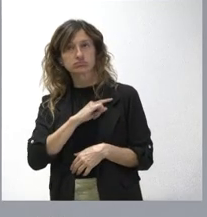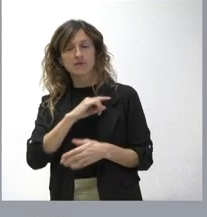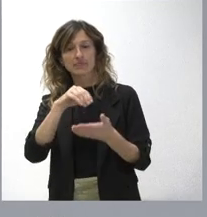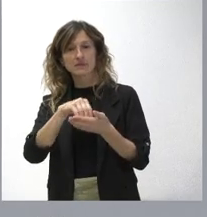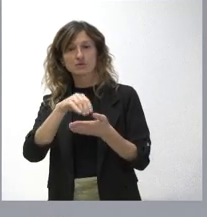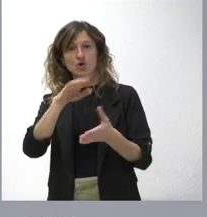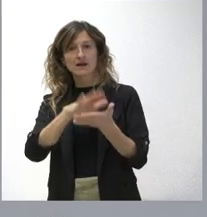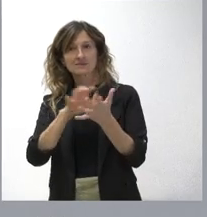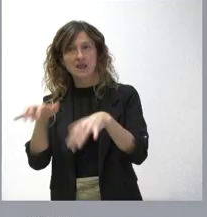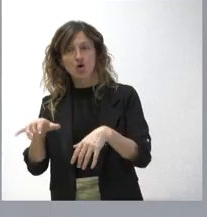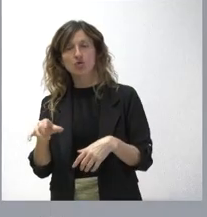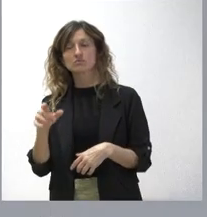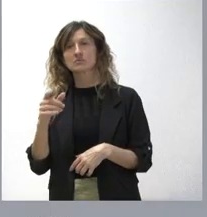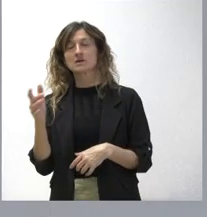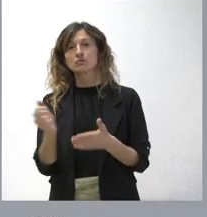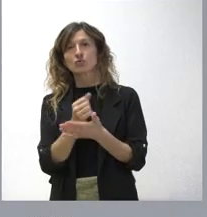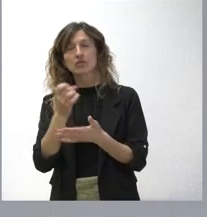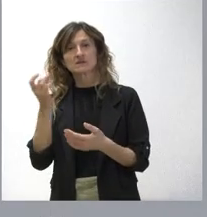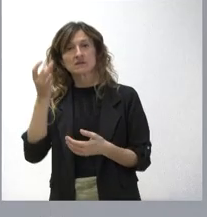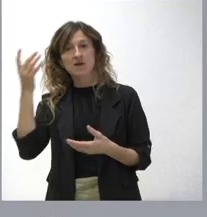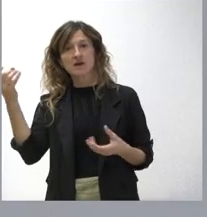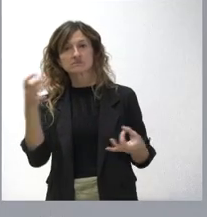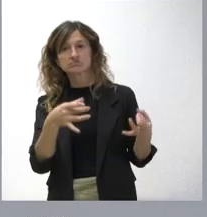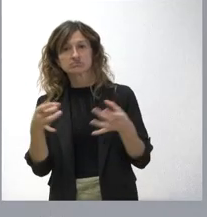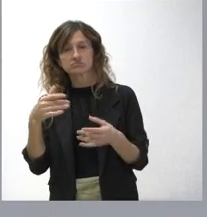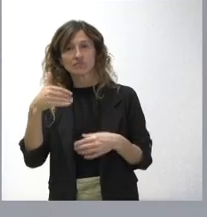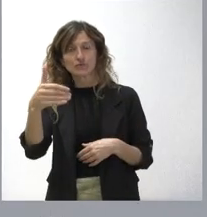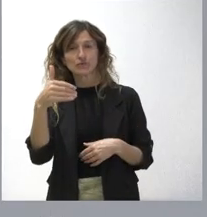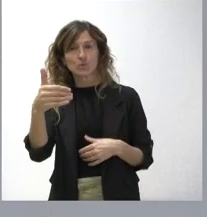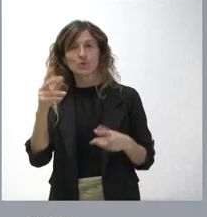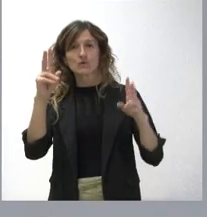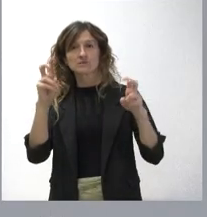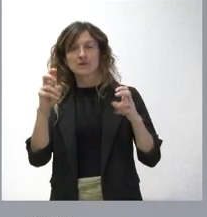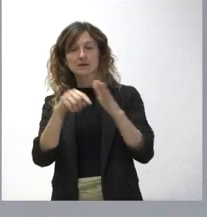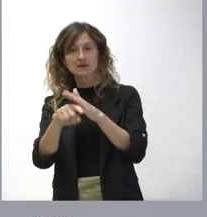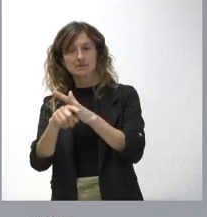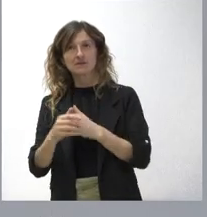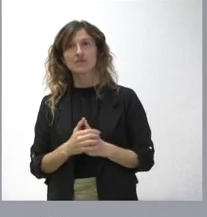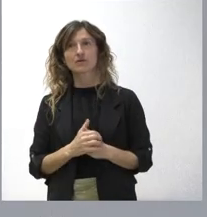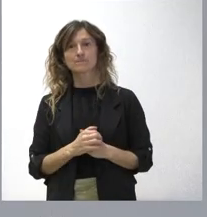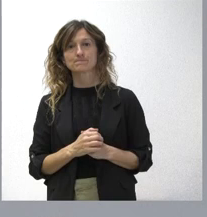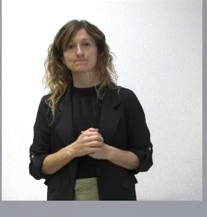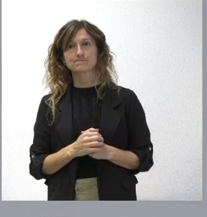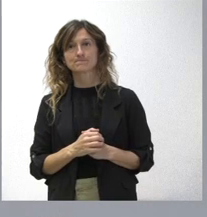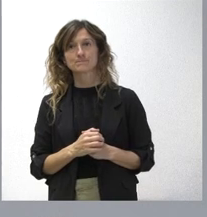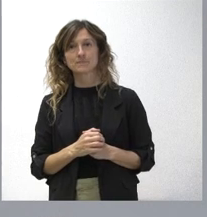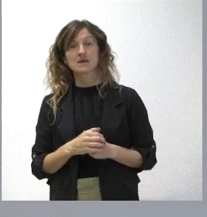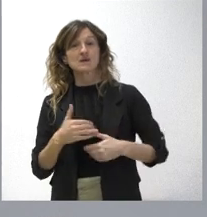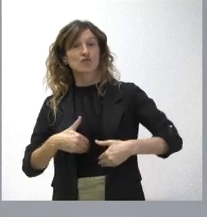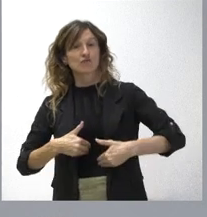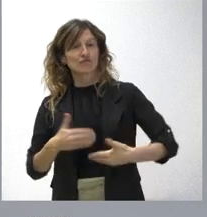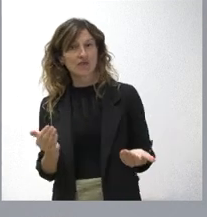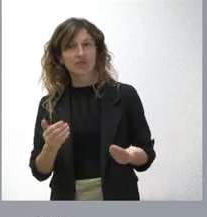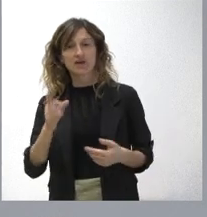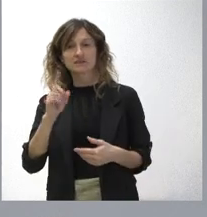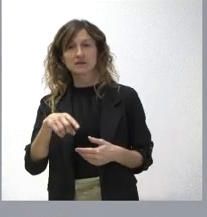allá de todas aquellas aportaciones que nos sigan realizando durante toda esta tramitación. Y confío en la disposición